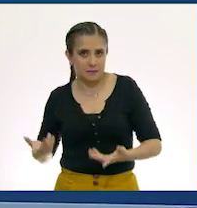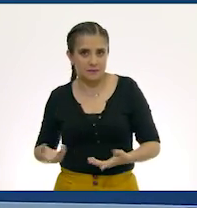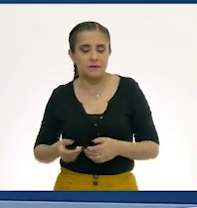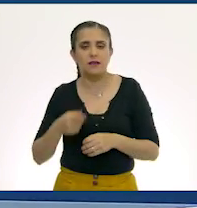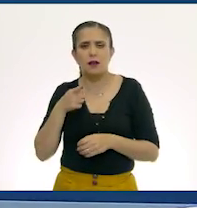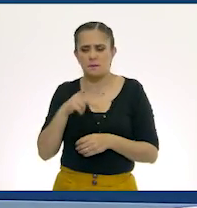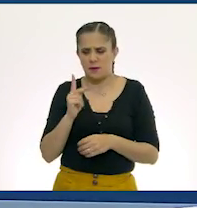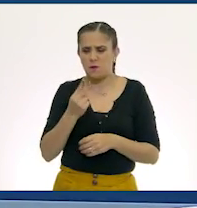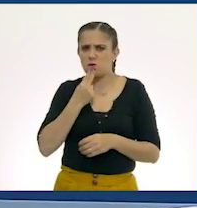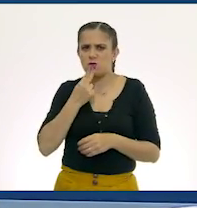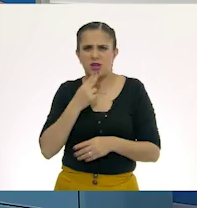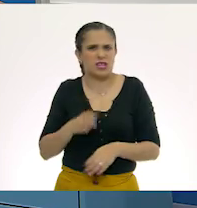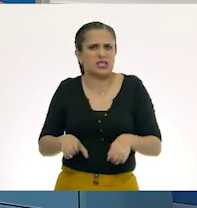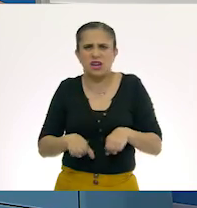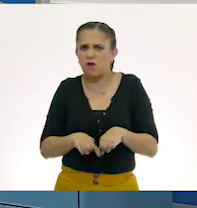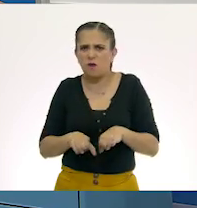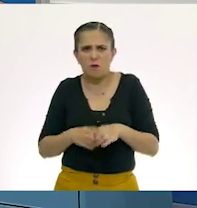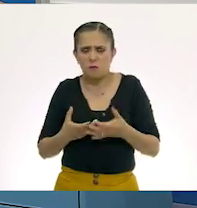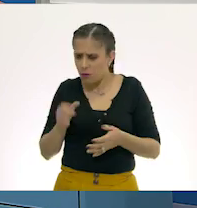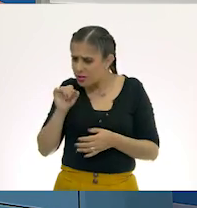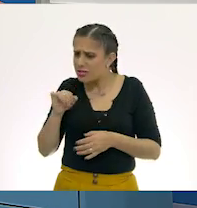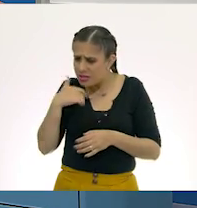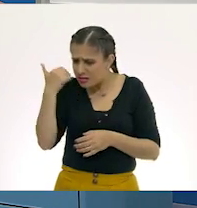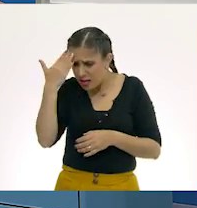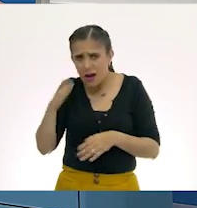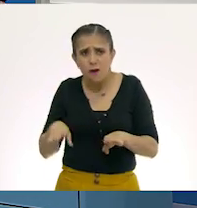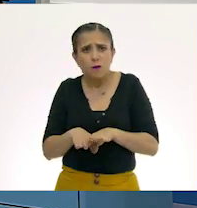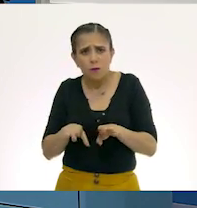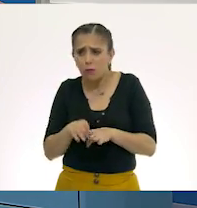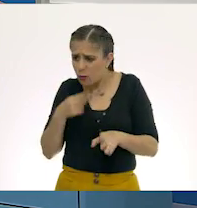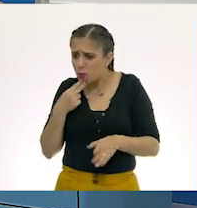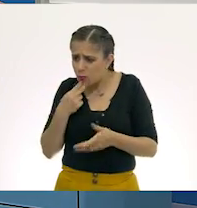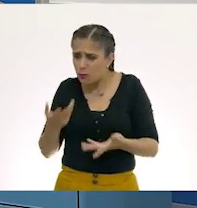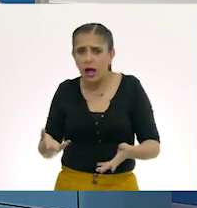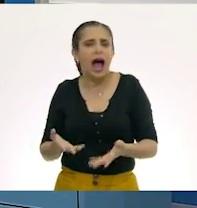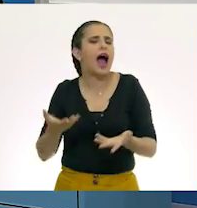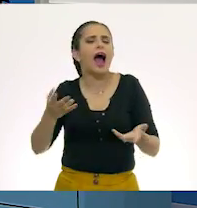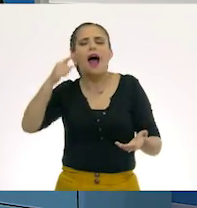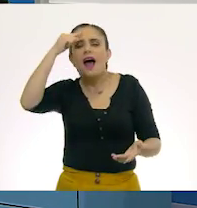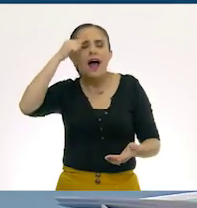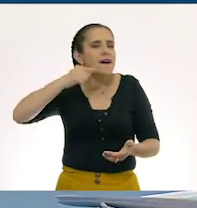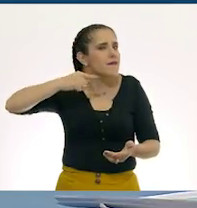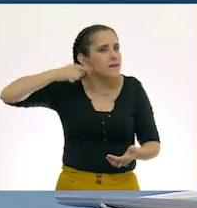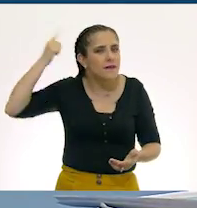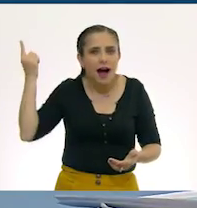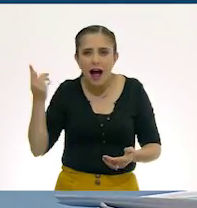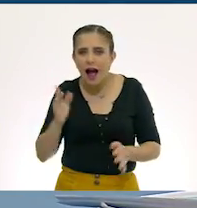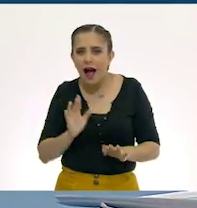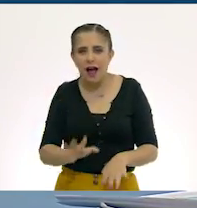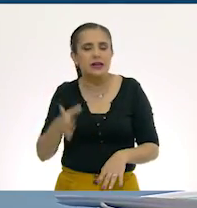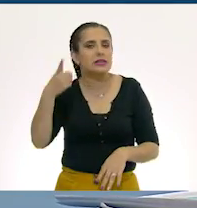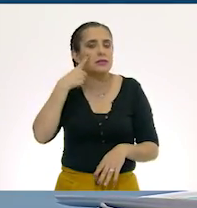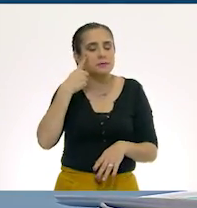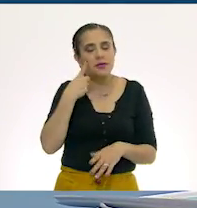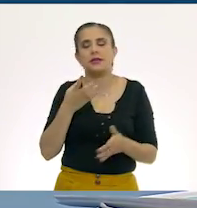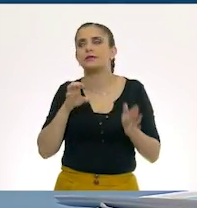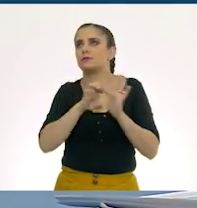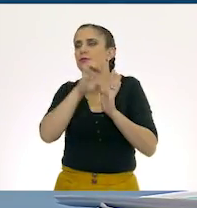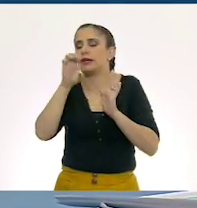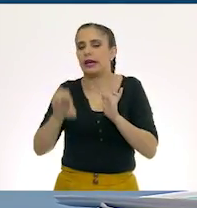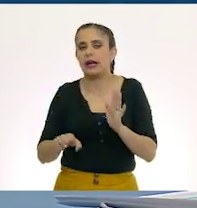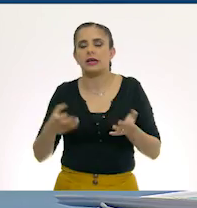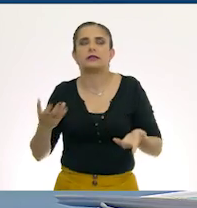utilizan? Sí, ¿cómo se usan? Ah, pues, muy fácil. Mira, tenemos, por ejemplo,